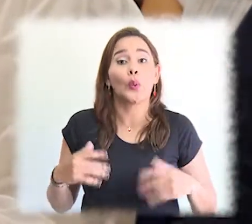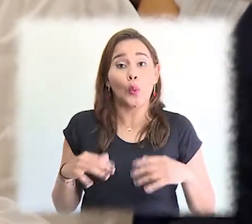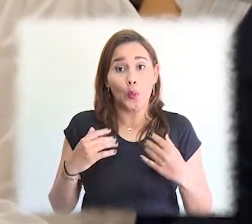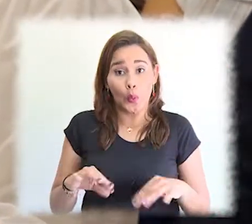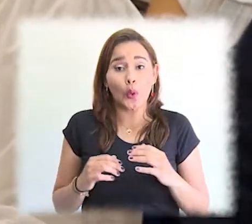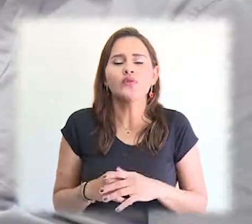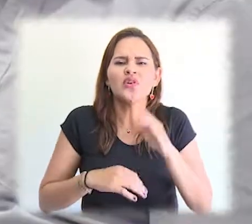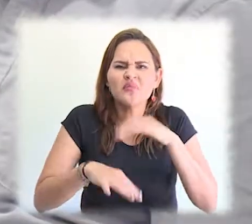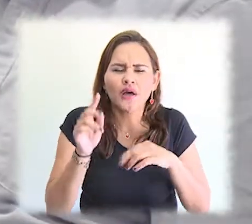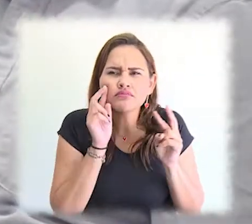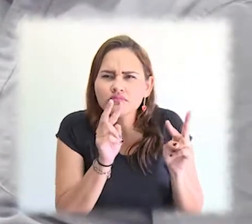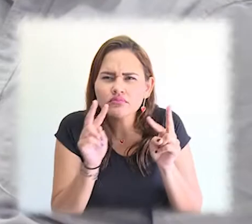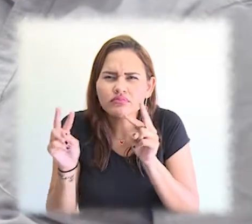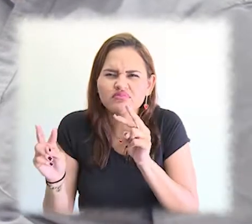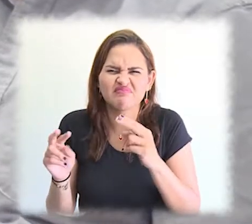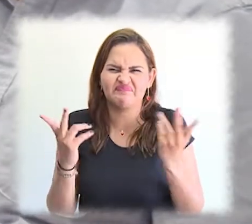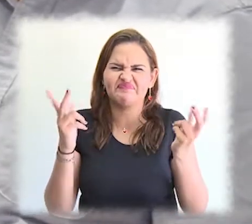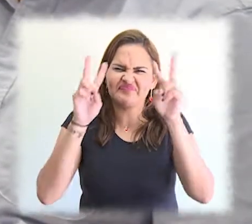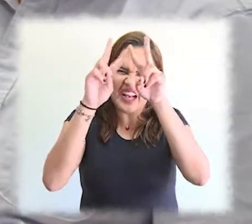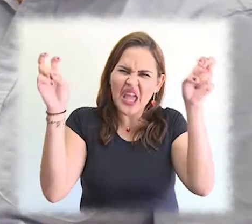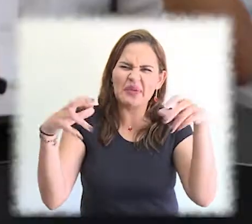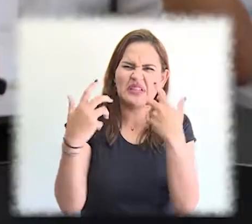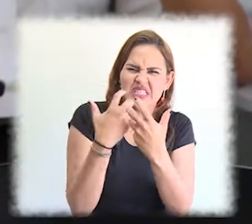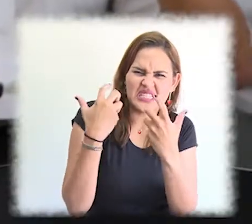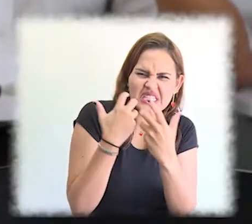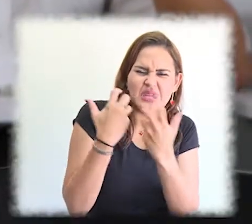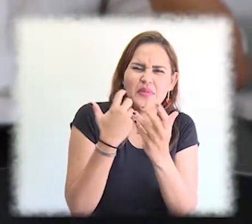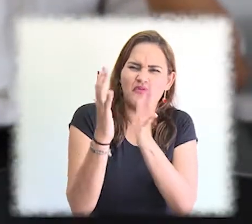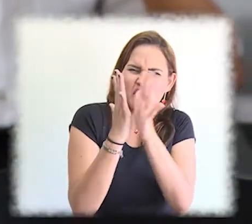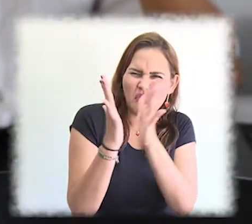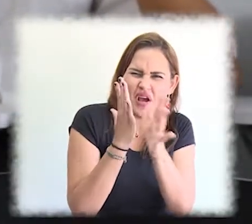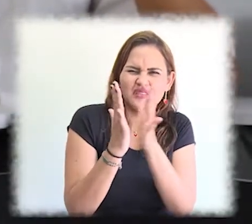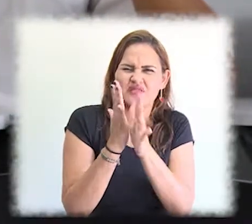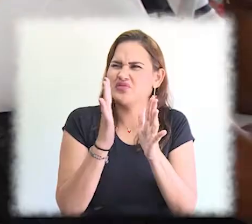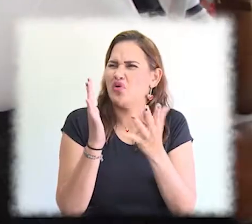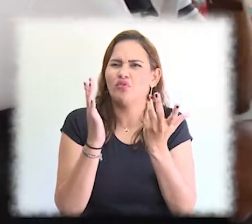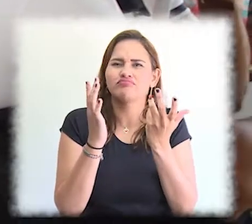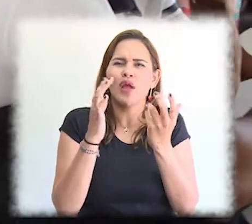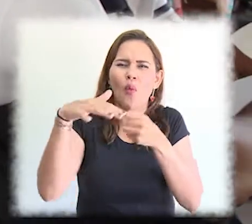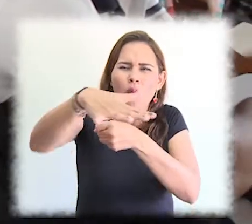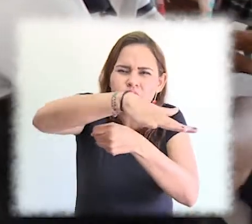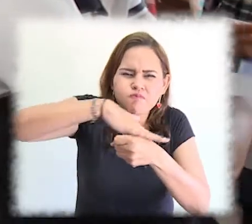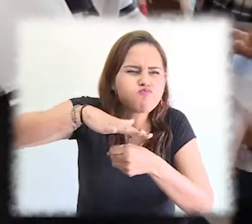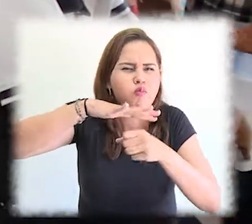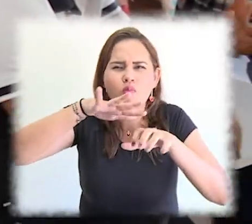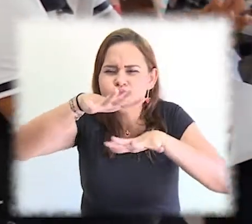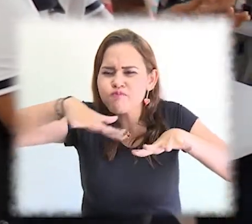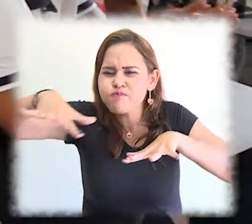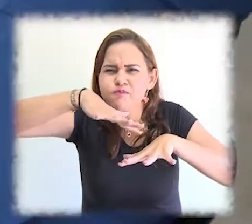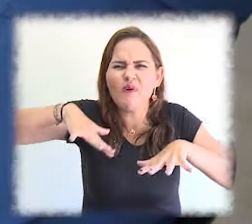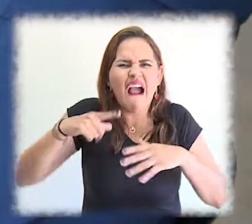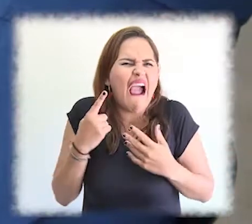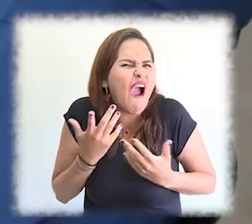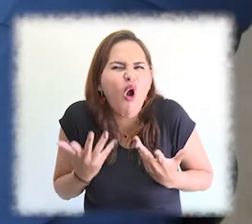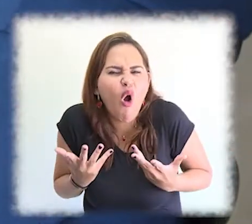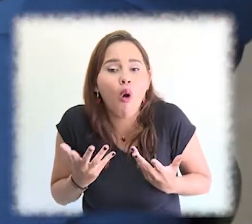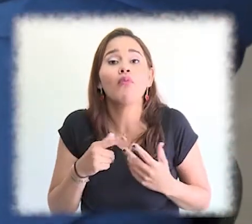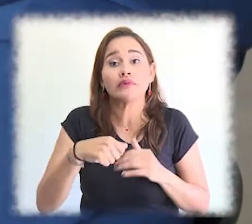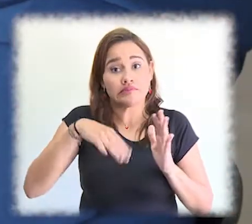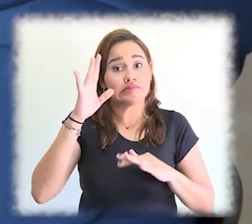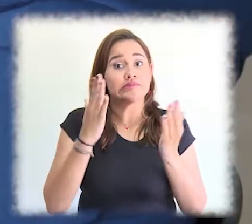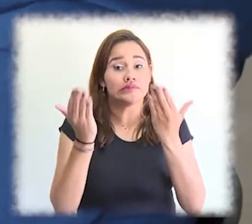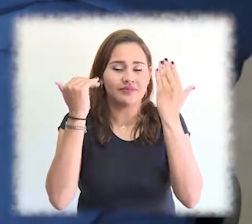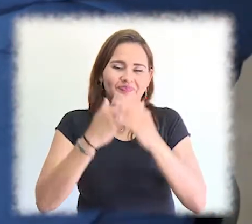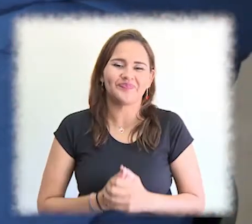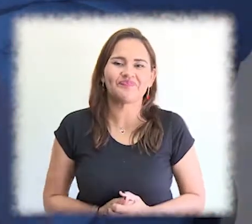marco del evento, que este año innovó con dos talleres de análisis espacial, GEODA y ERRE, ambos sistemas de